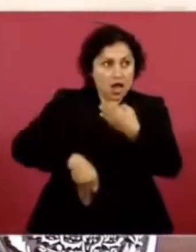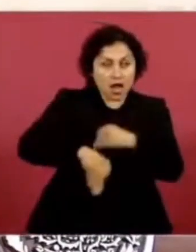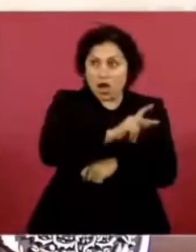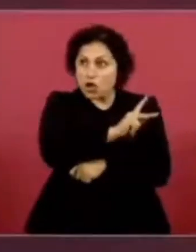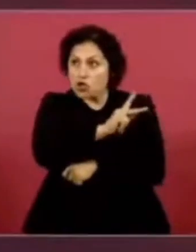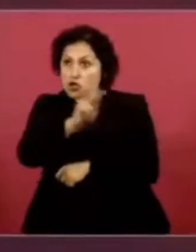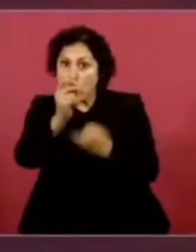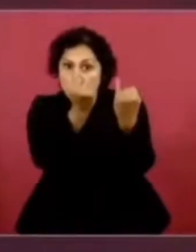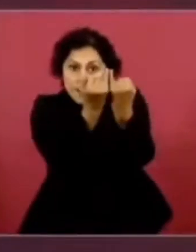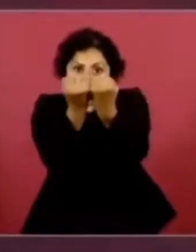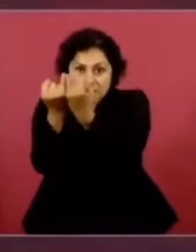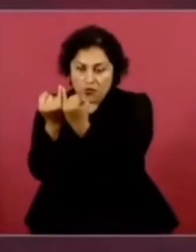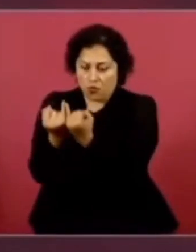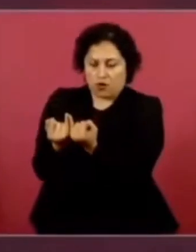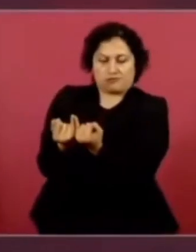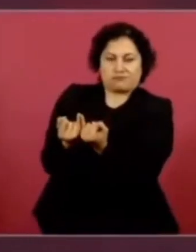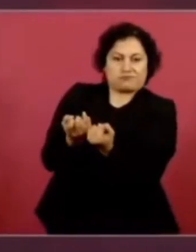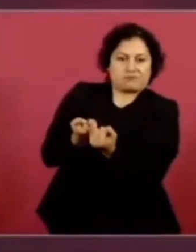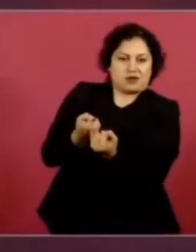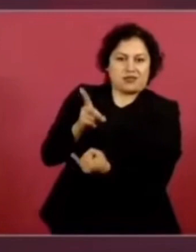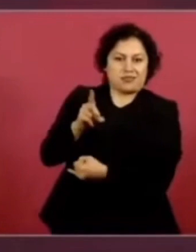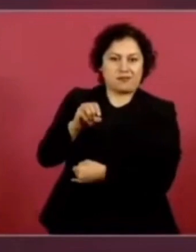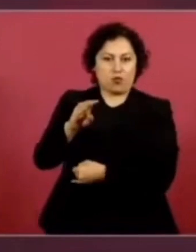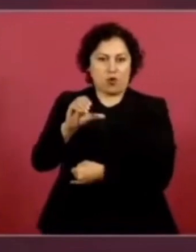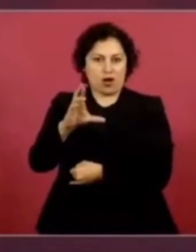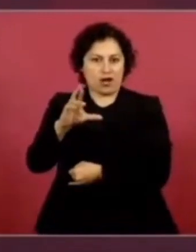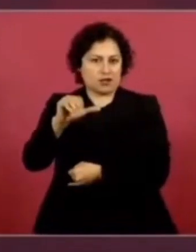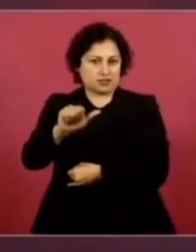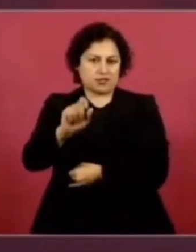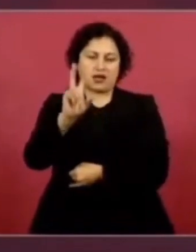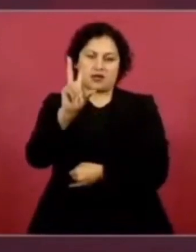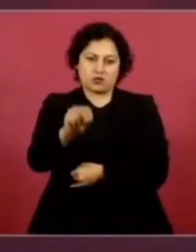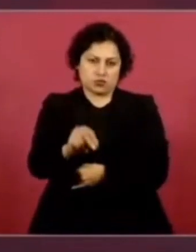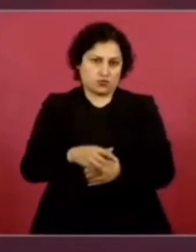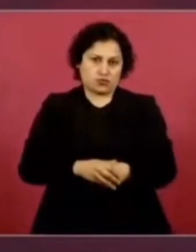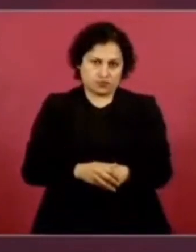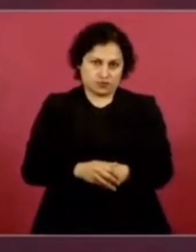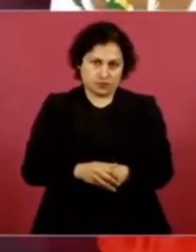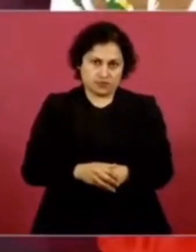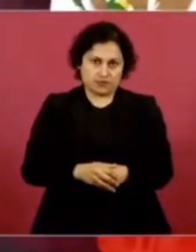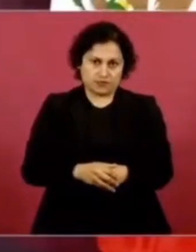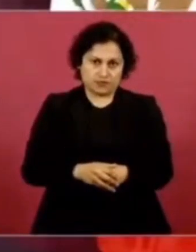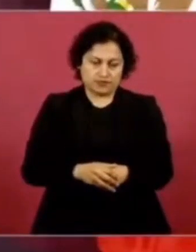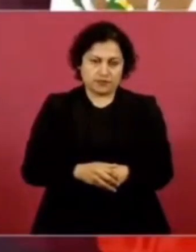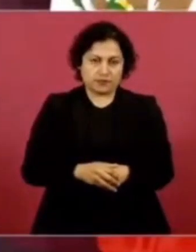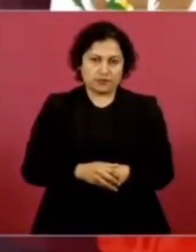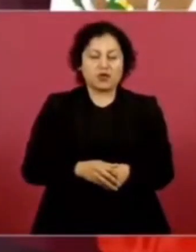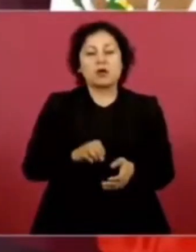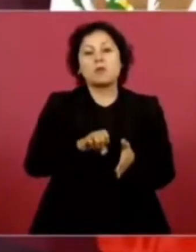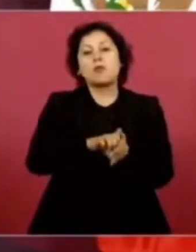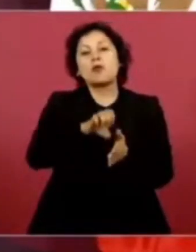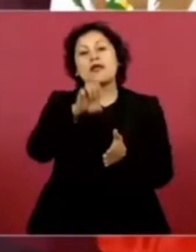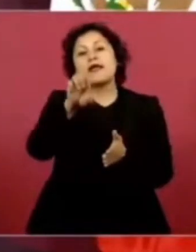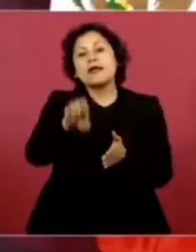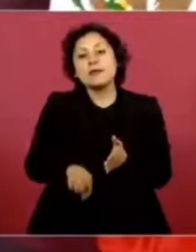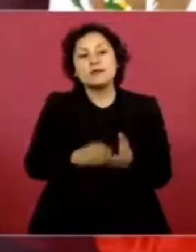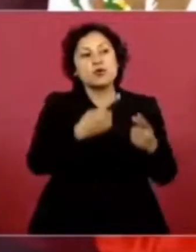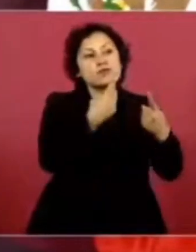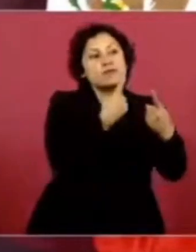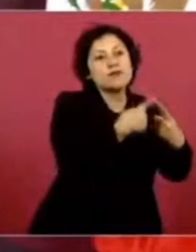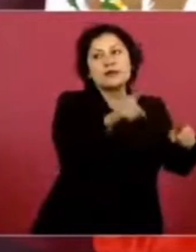pluralidad. no es pensamiento único. Las dictaduras sí. Es